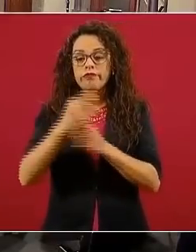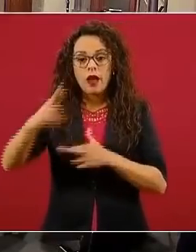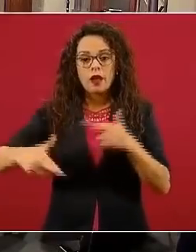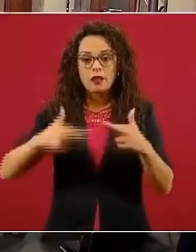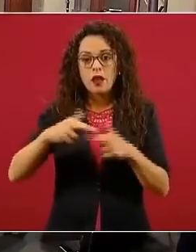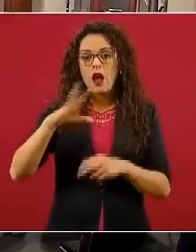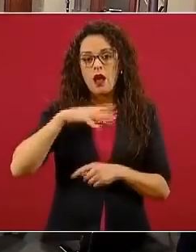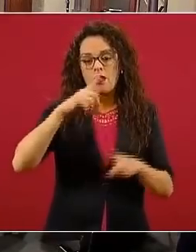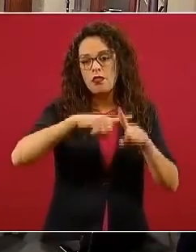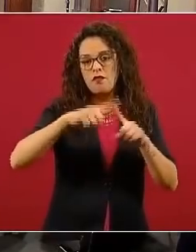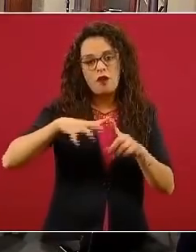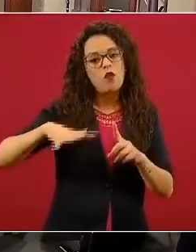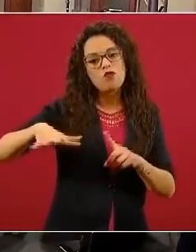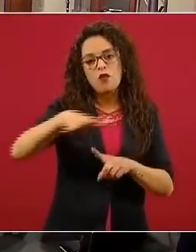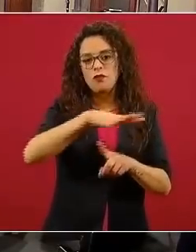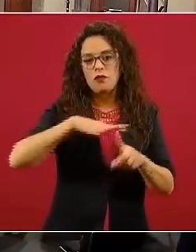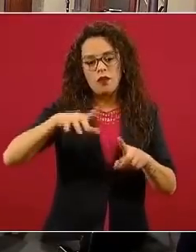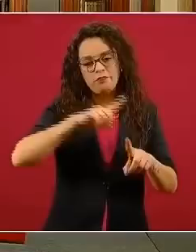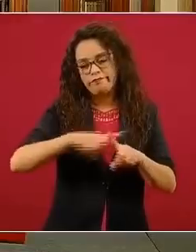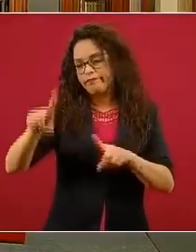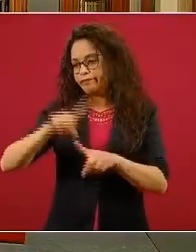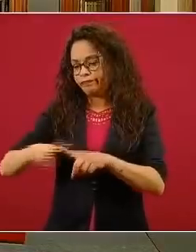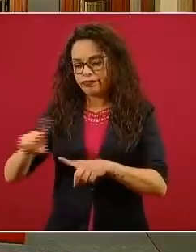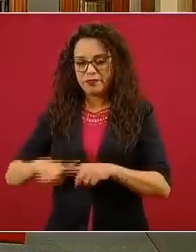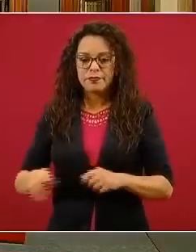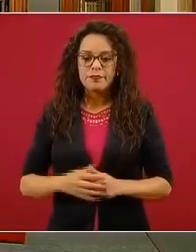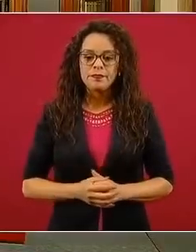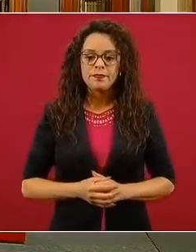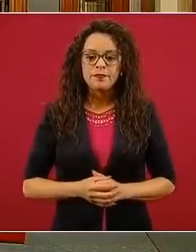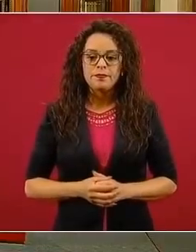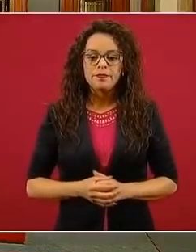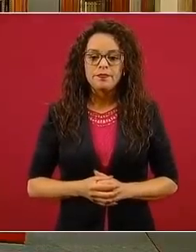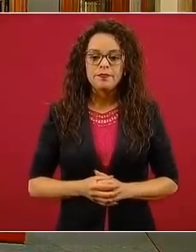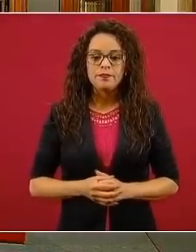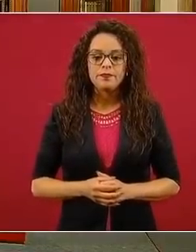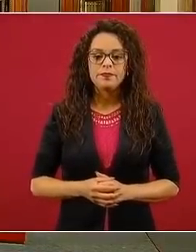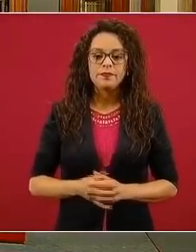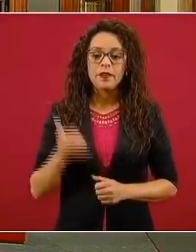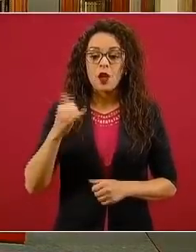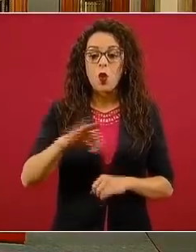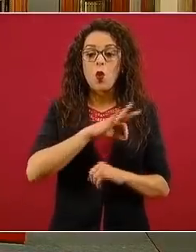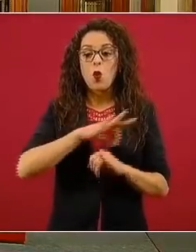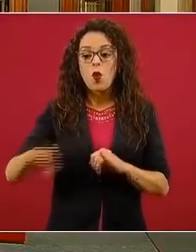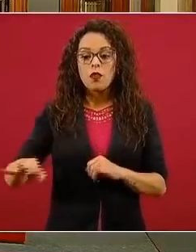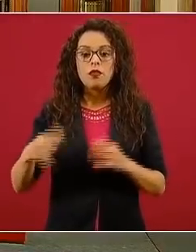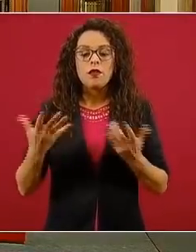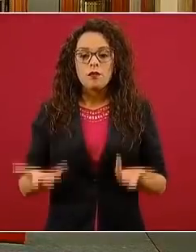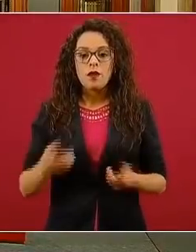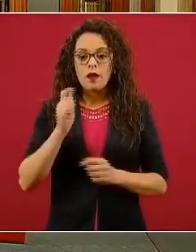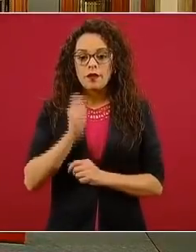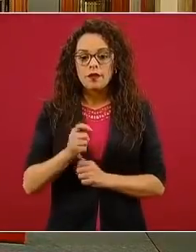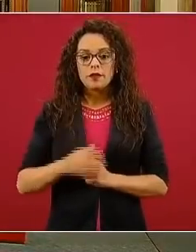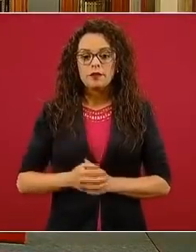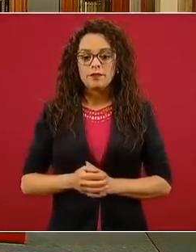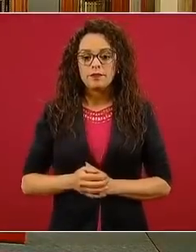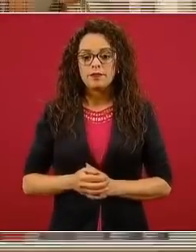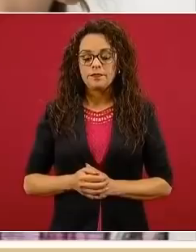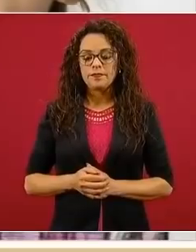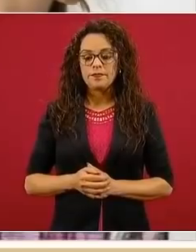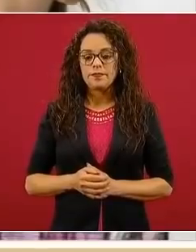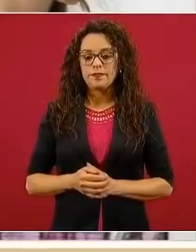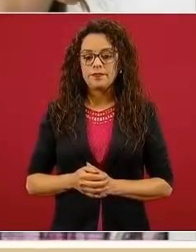diferentes contextos. La siguiente, por favor. Y, finalmente, pues, la carga horaria,